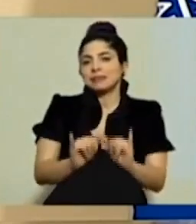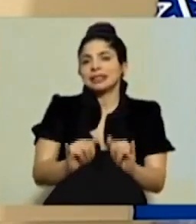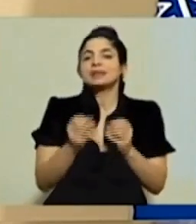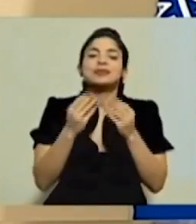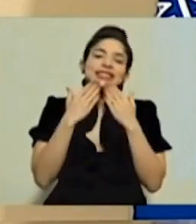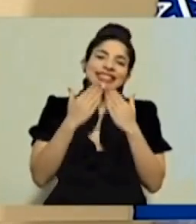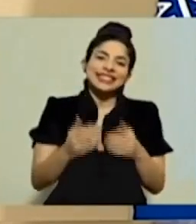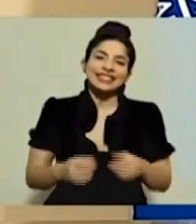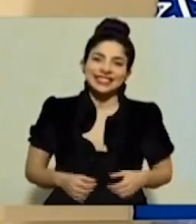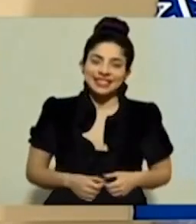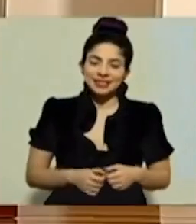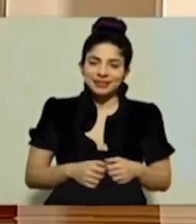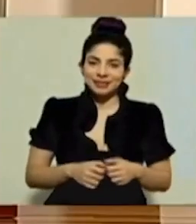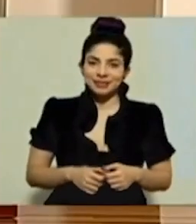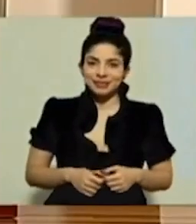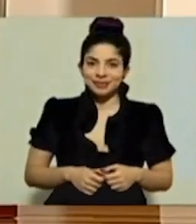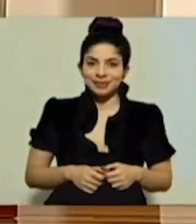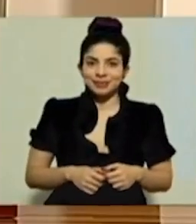Muchas gracias.